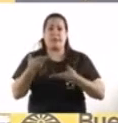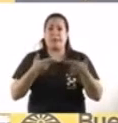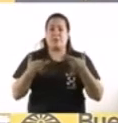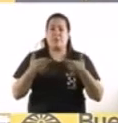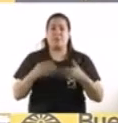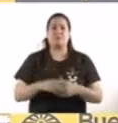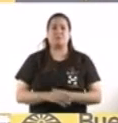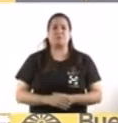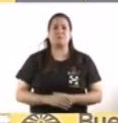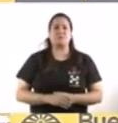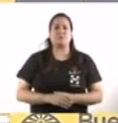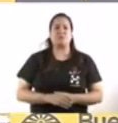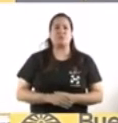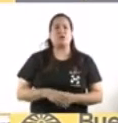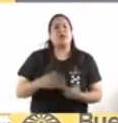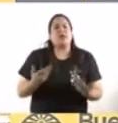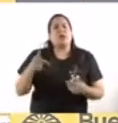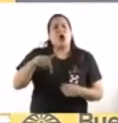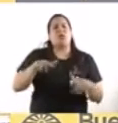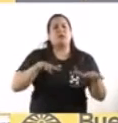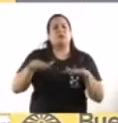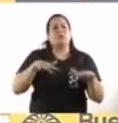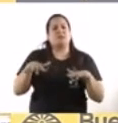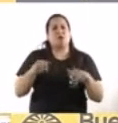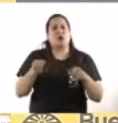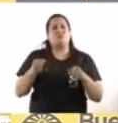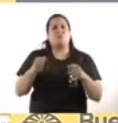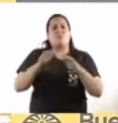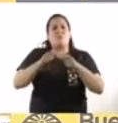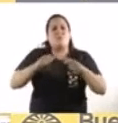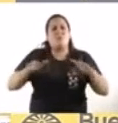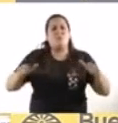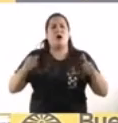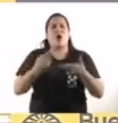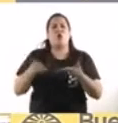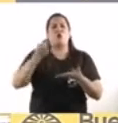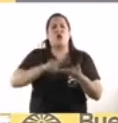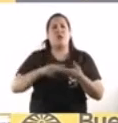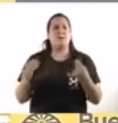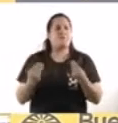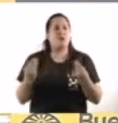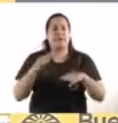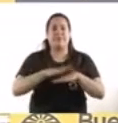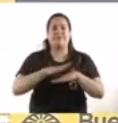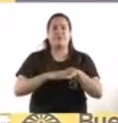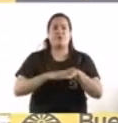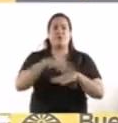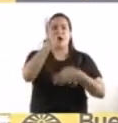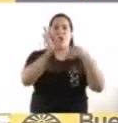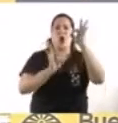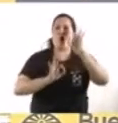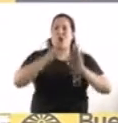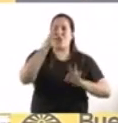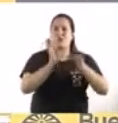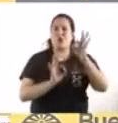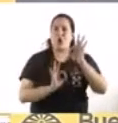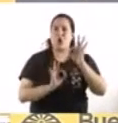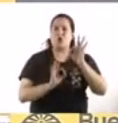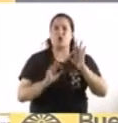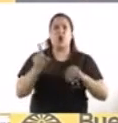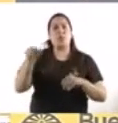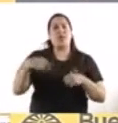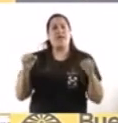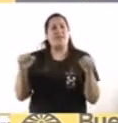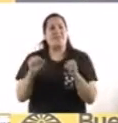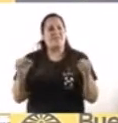Los motivos de este rebrote son, por un lado, que llega el otoño, empiezan los días de frío, y la gente va cambiando sus costumbres y generando